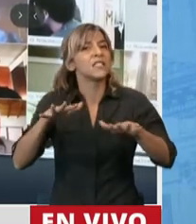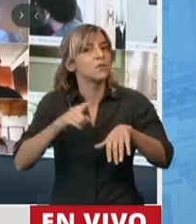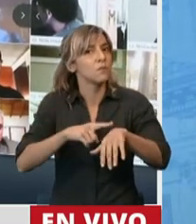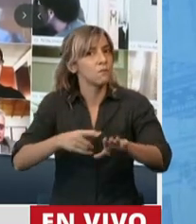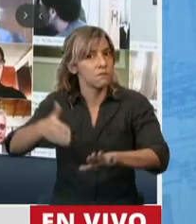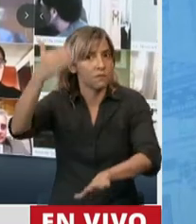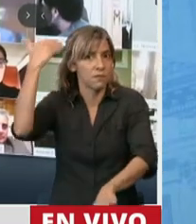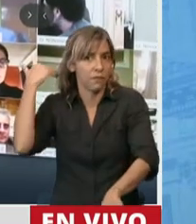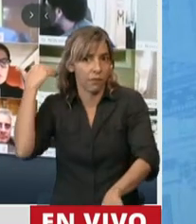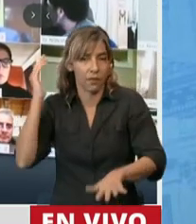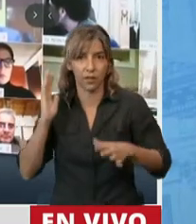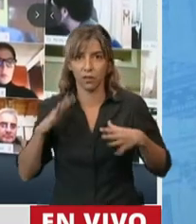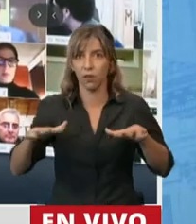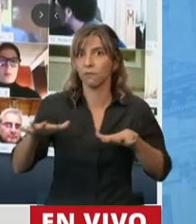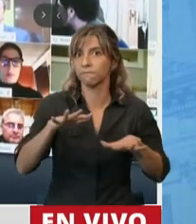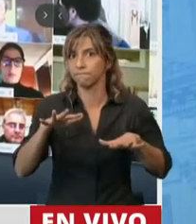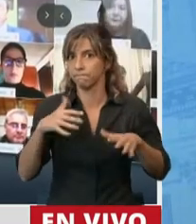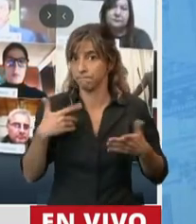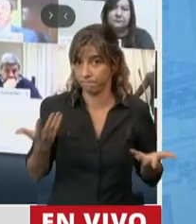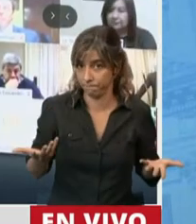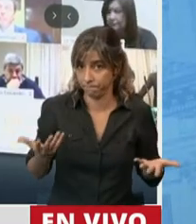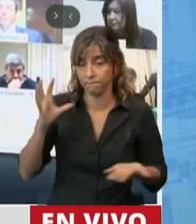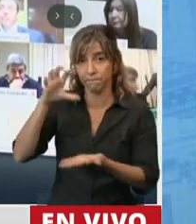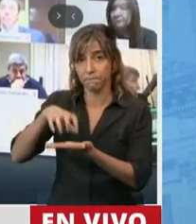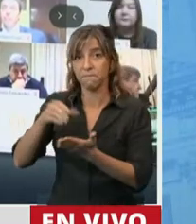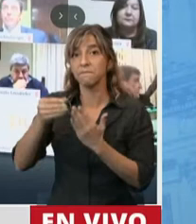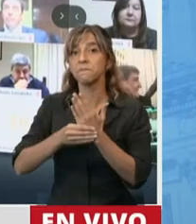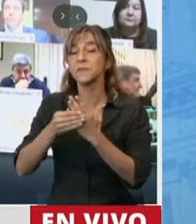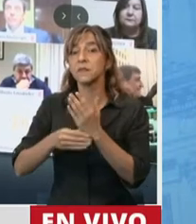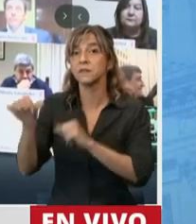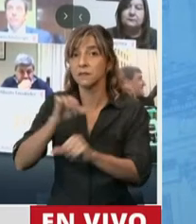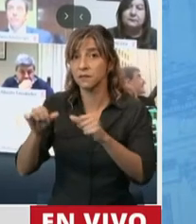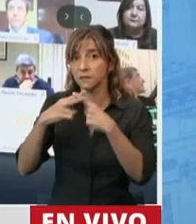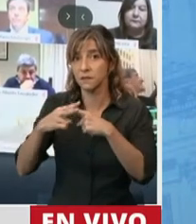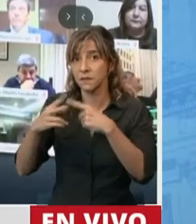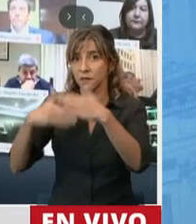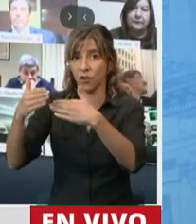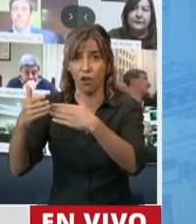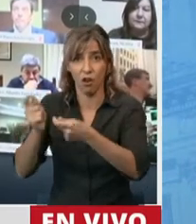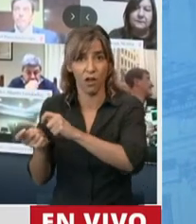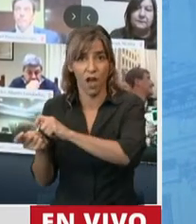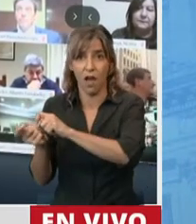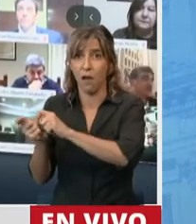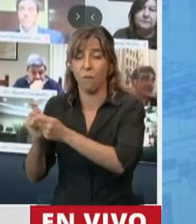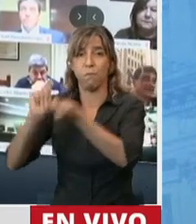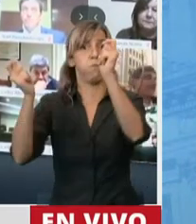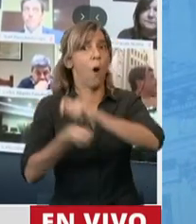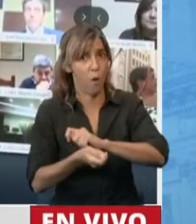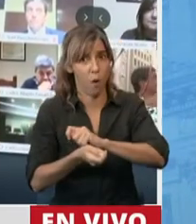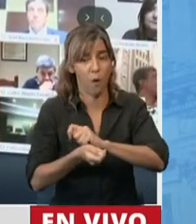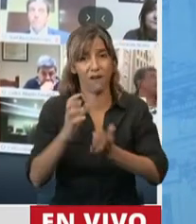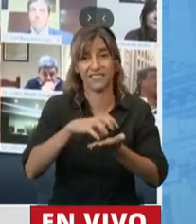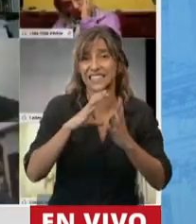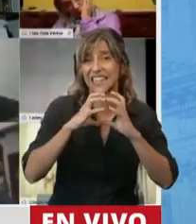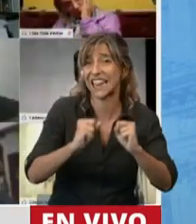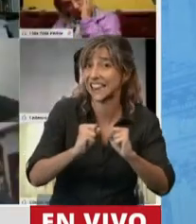donde se había degradado al Ministerio de Ciencia y Tecnología una secretaría, donde había bajado el presupuesto del